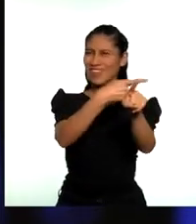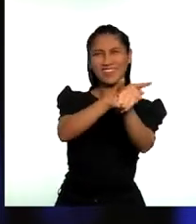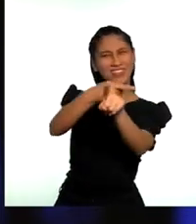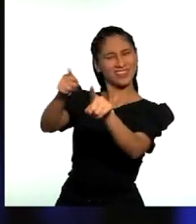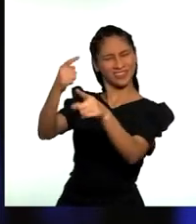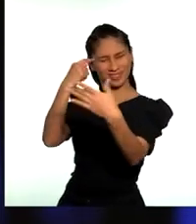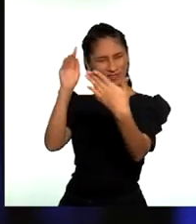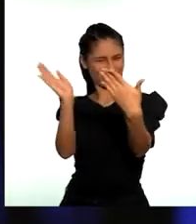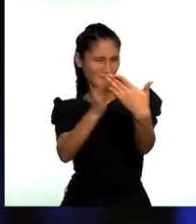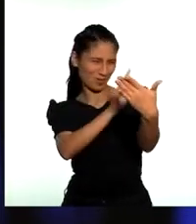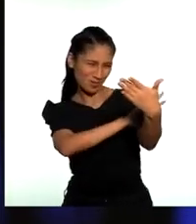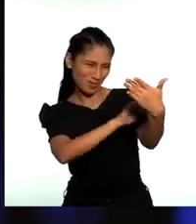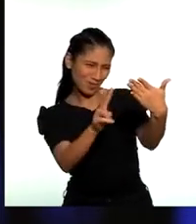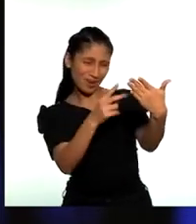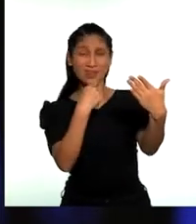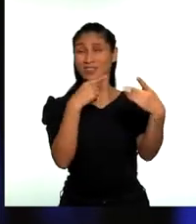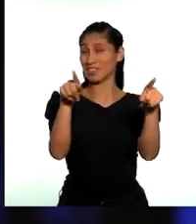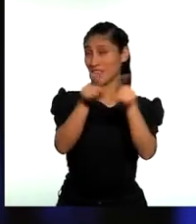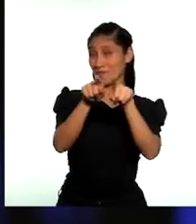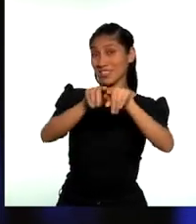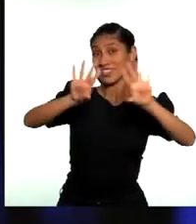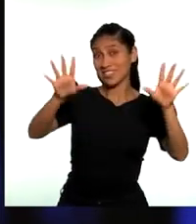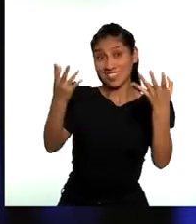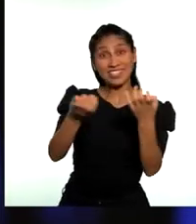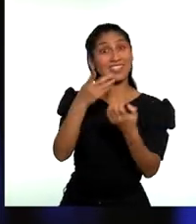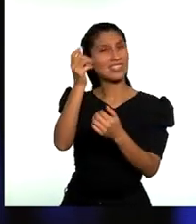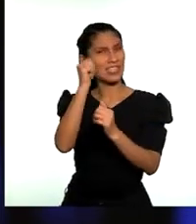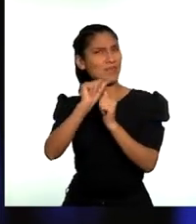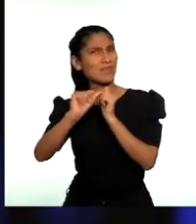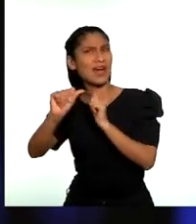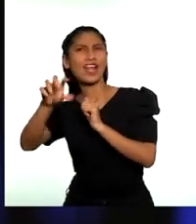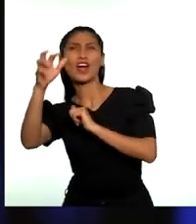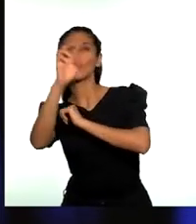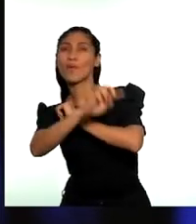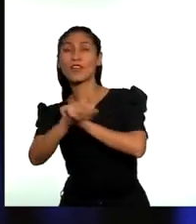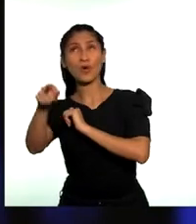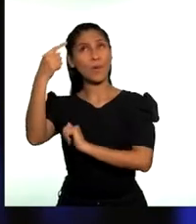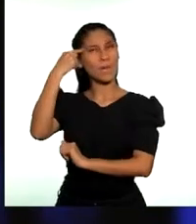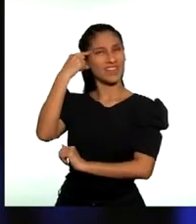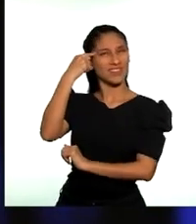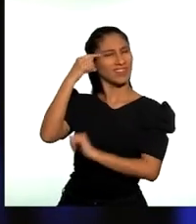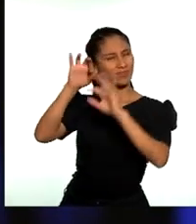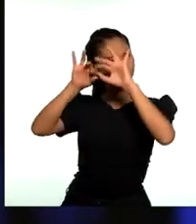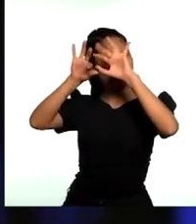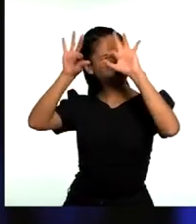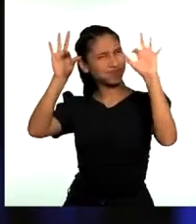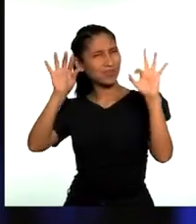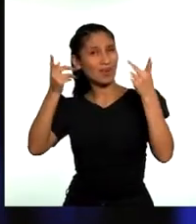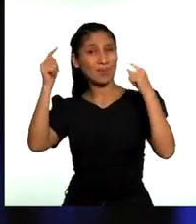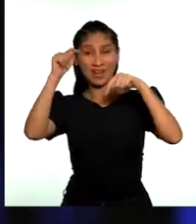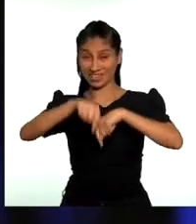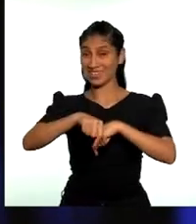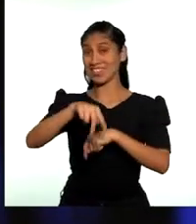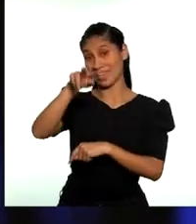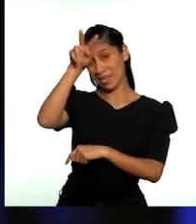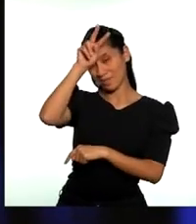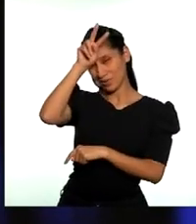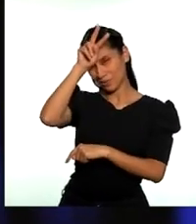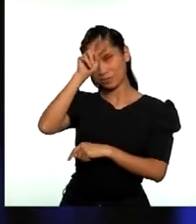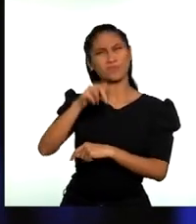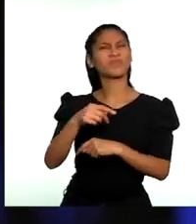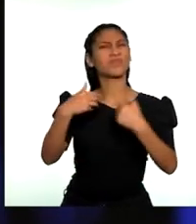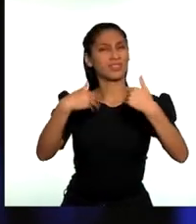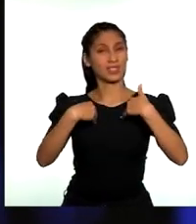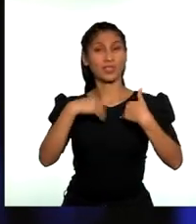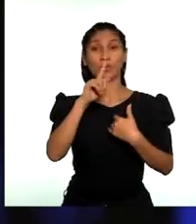país que queremos llegar a ser, habría que partir por conocerlo, ¿no creen? De hecho, en nuestro país existe